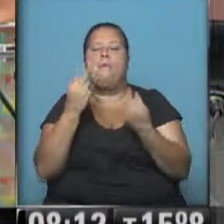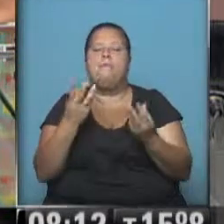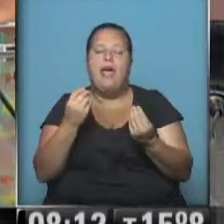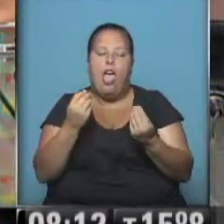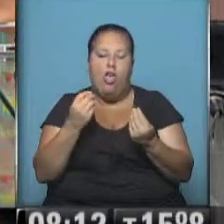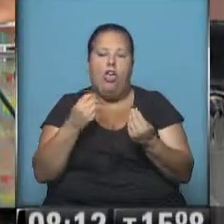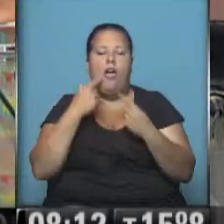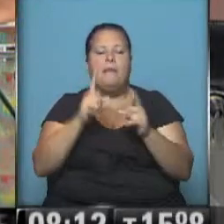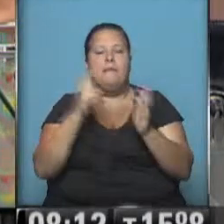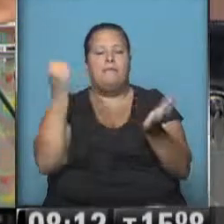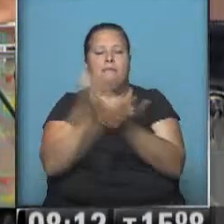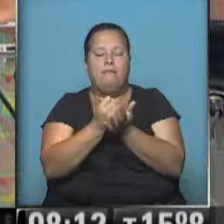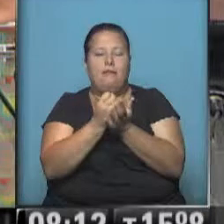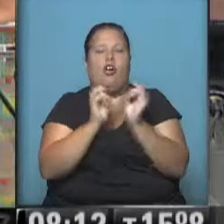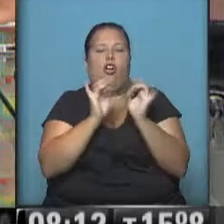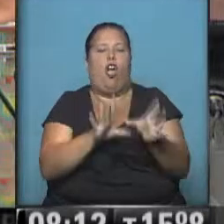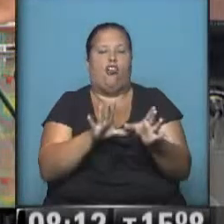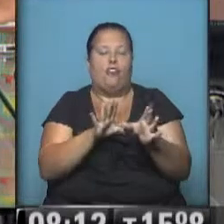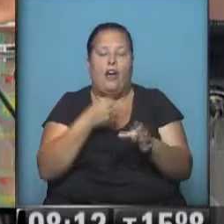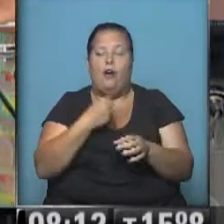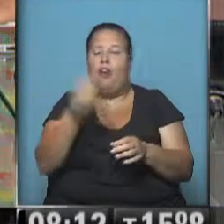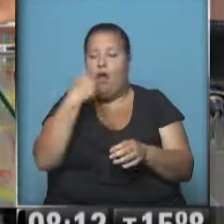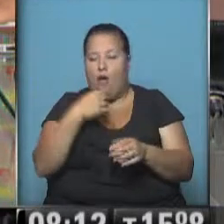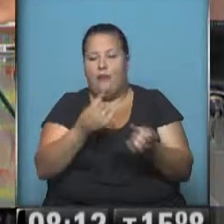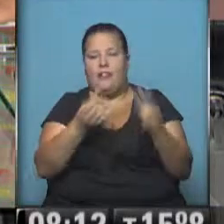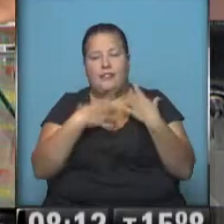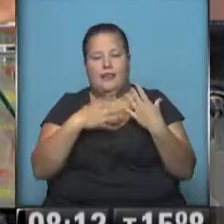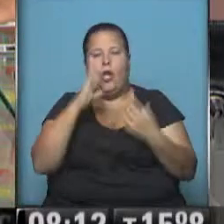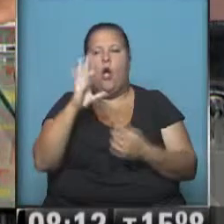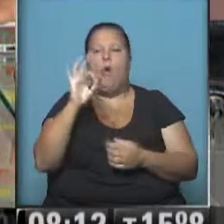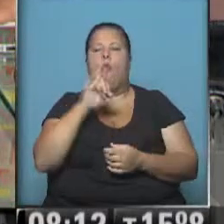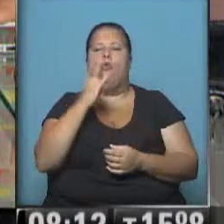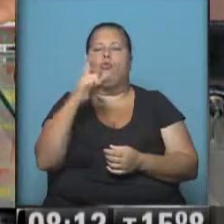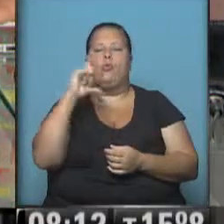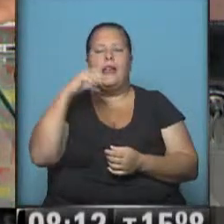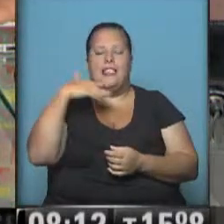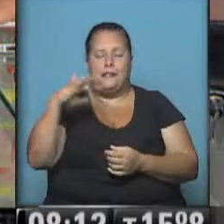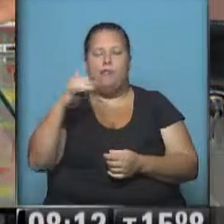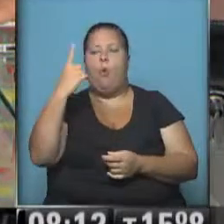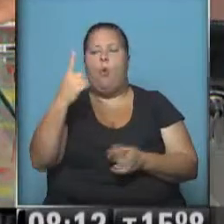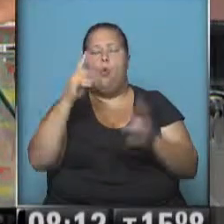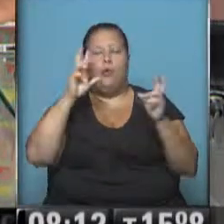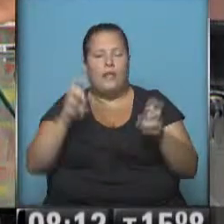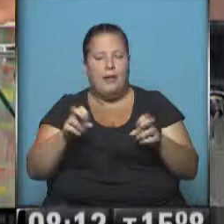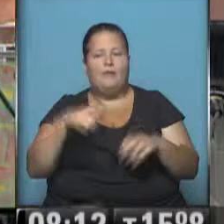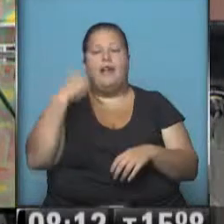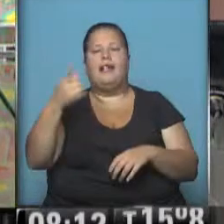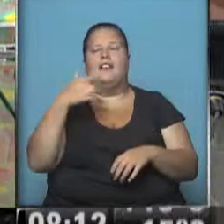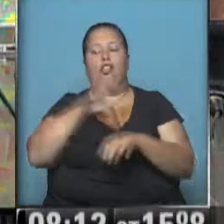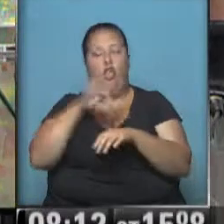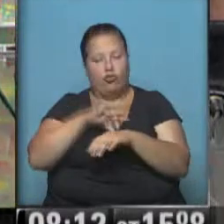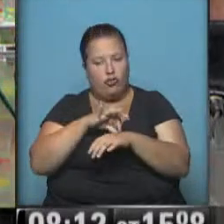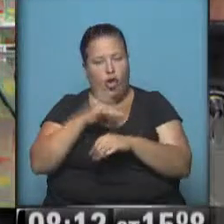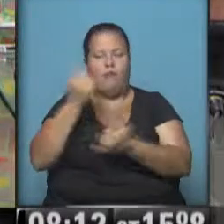siempre a que la misma pueda contagiarte, una vez que consumís el alimento, botulismo. Y hay un caso, y Sergio Snieg, el doctor,